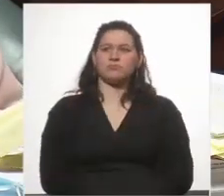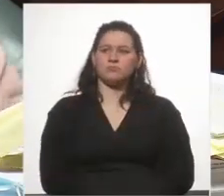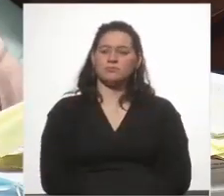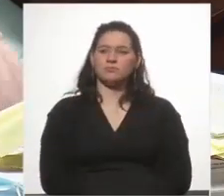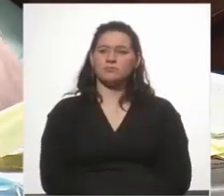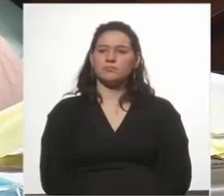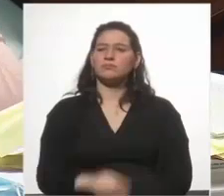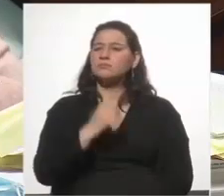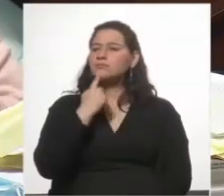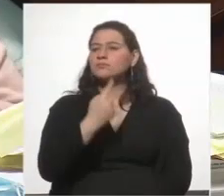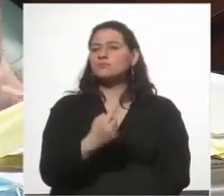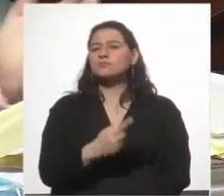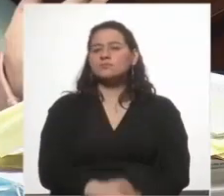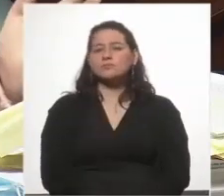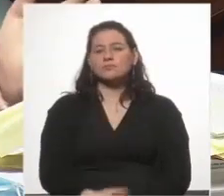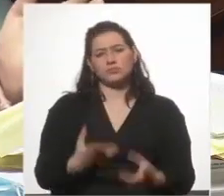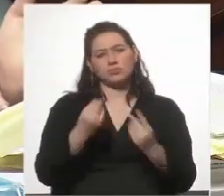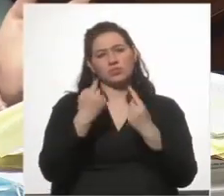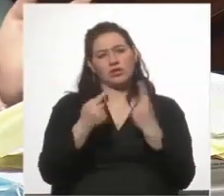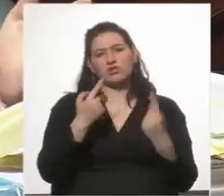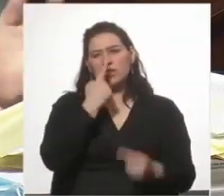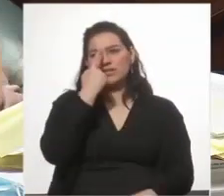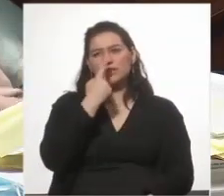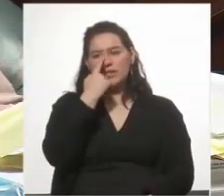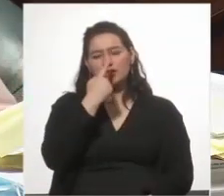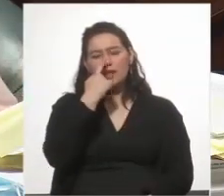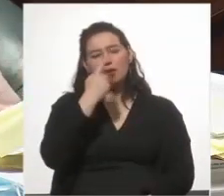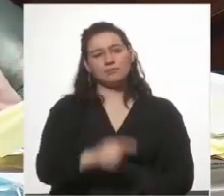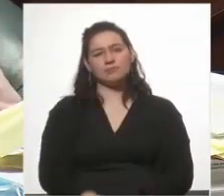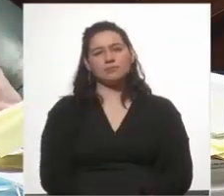y dice muchas cosas interesantes.